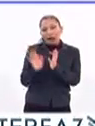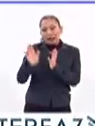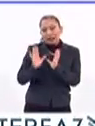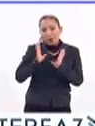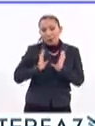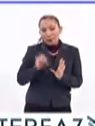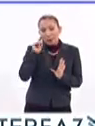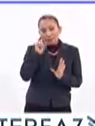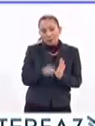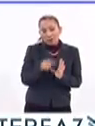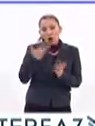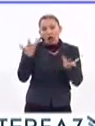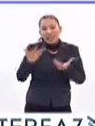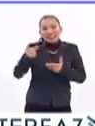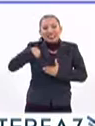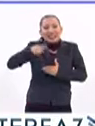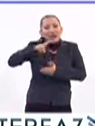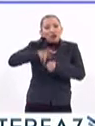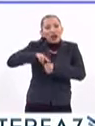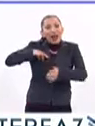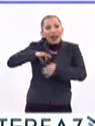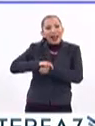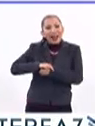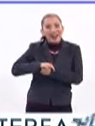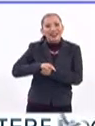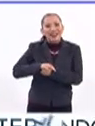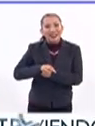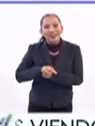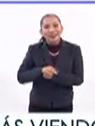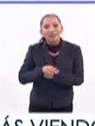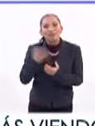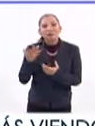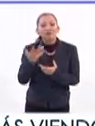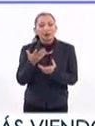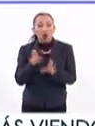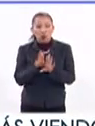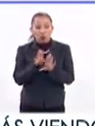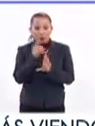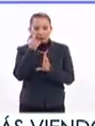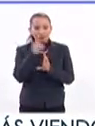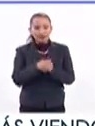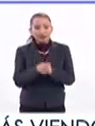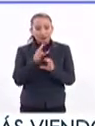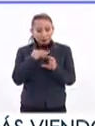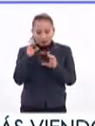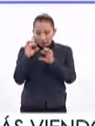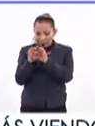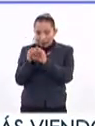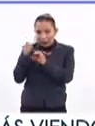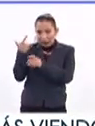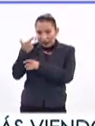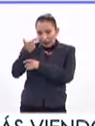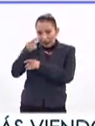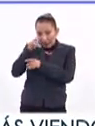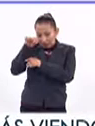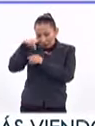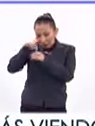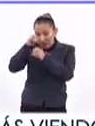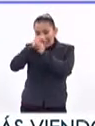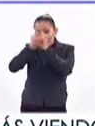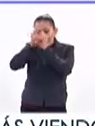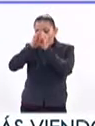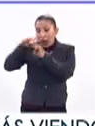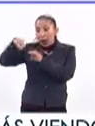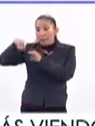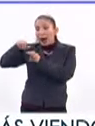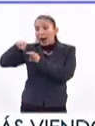el cuerpo mismo lo está produciendo. ¿Cómo hacemos esto? Lo hacemos modificando genéticamente células de